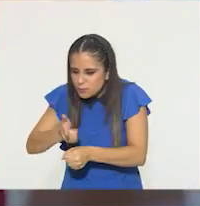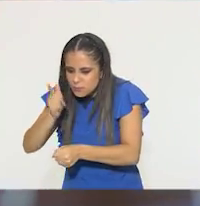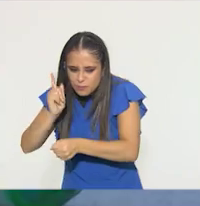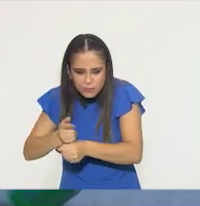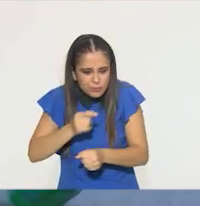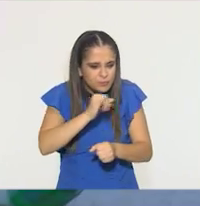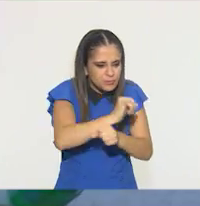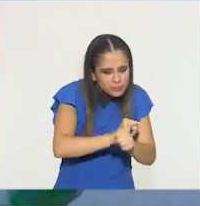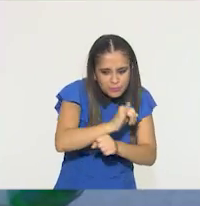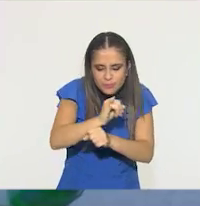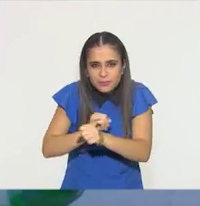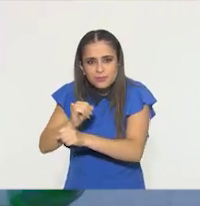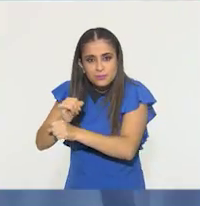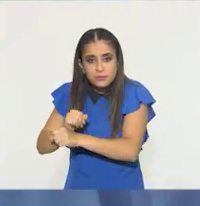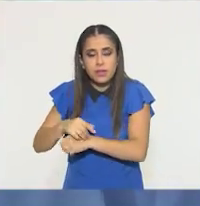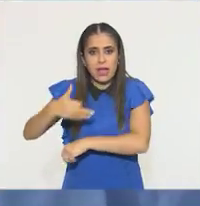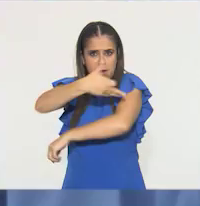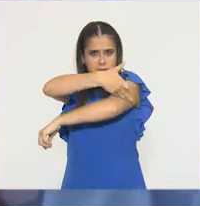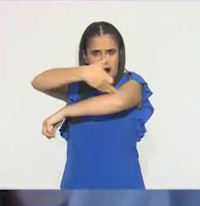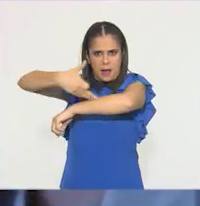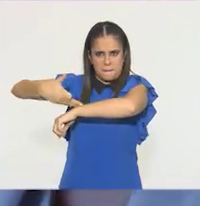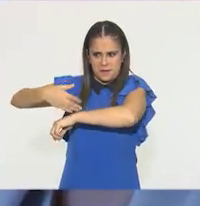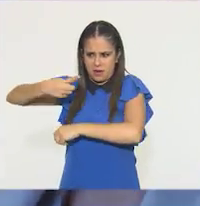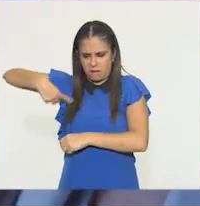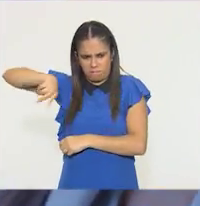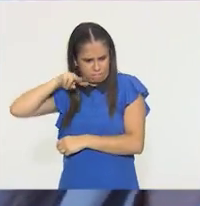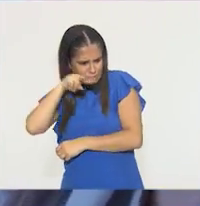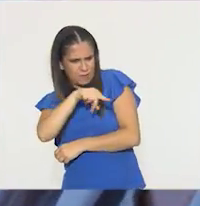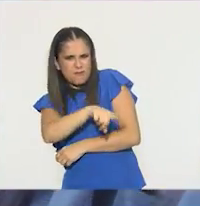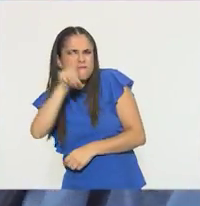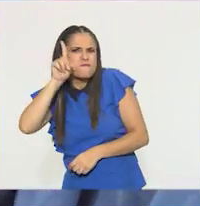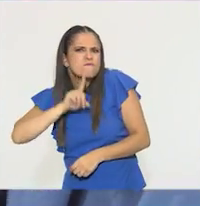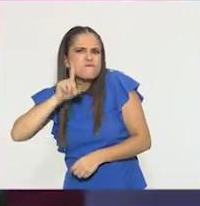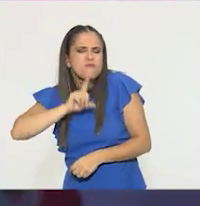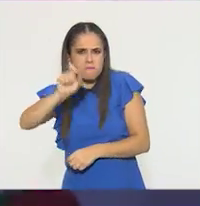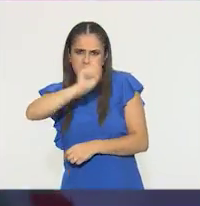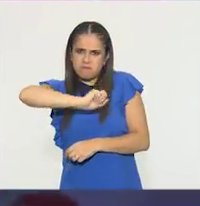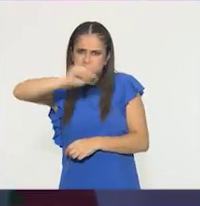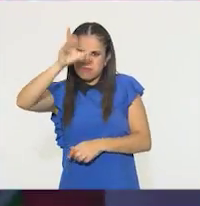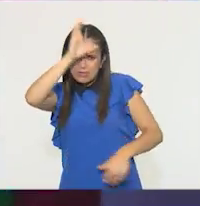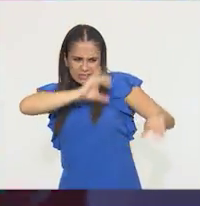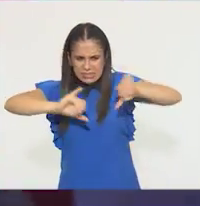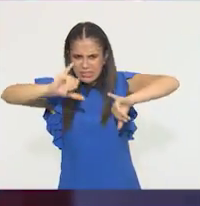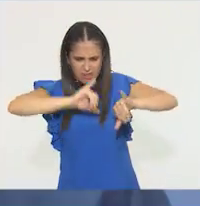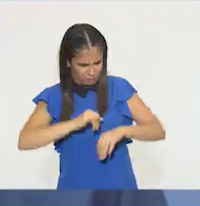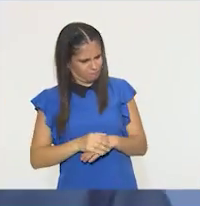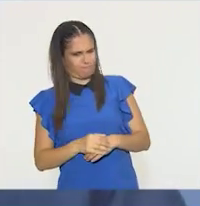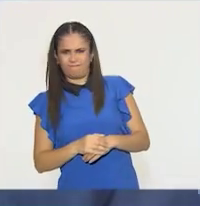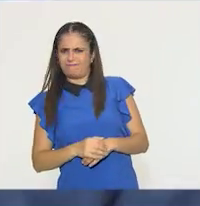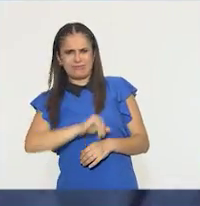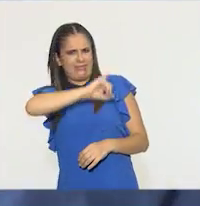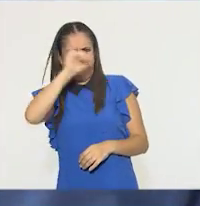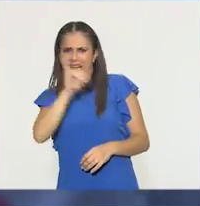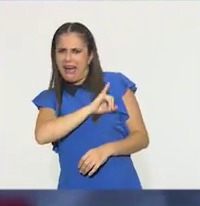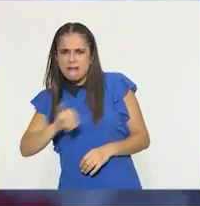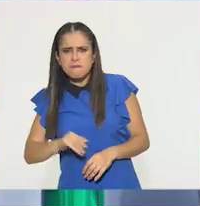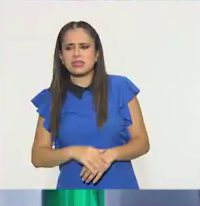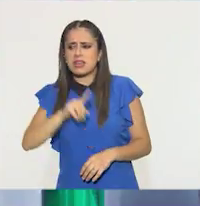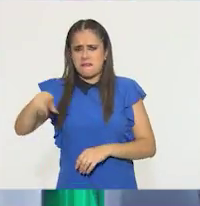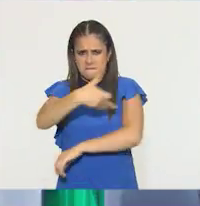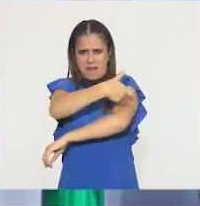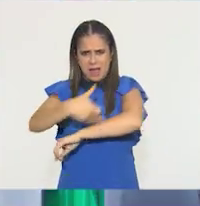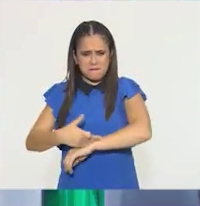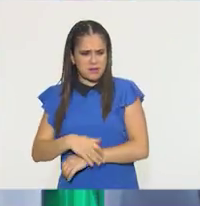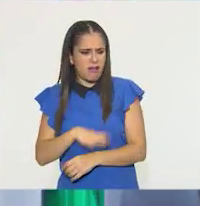En mi familia, no era tan común que alguna mujer estudiara profesionalmente alguna ciencia y nunca faltó el familiar que me dijera